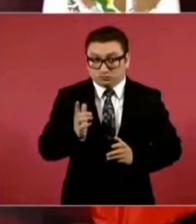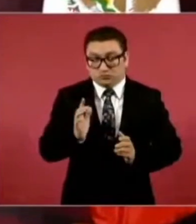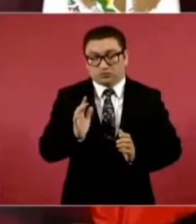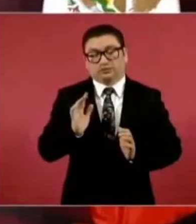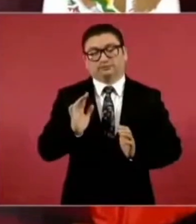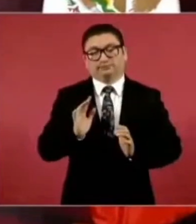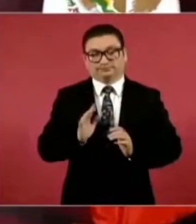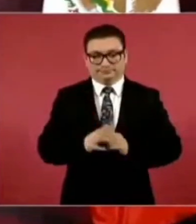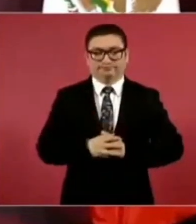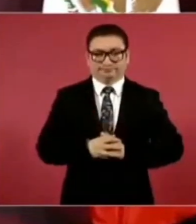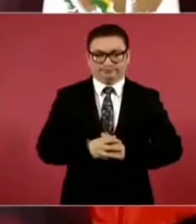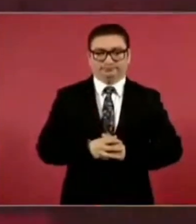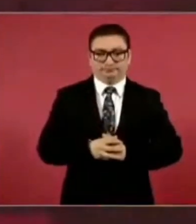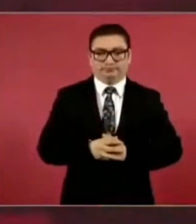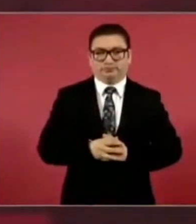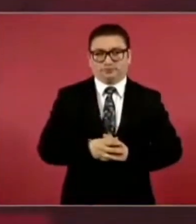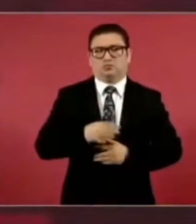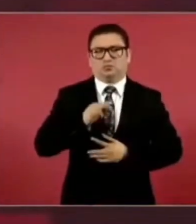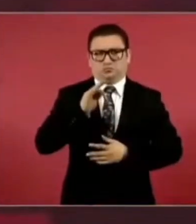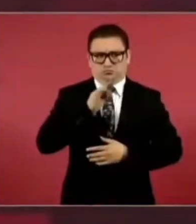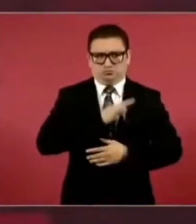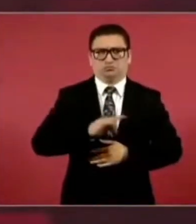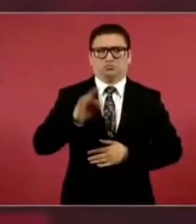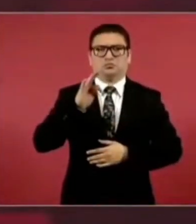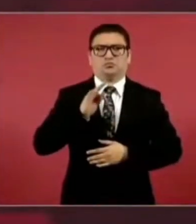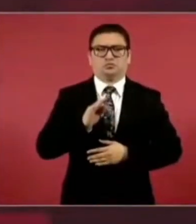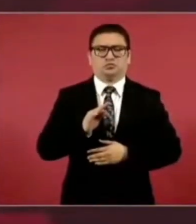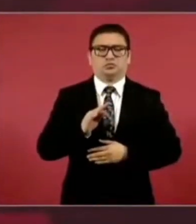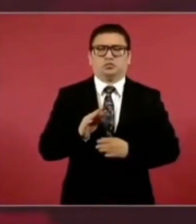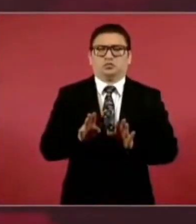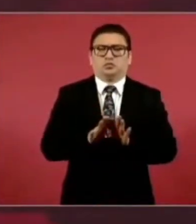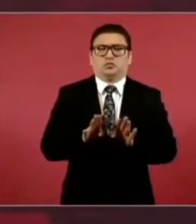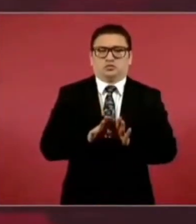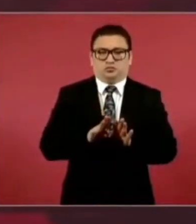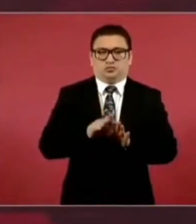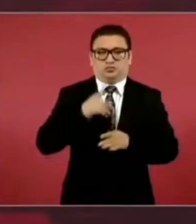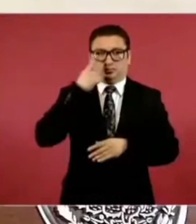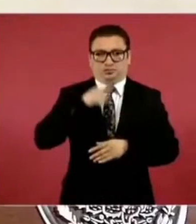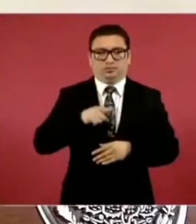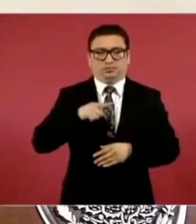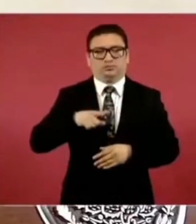pues queda como posibilidad para que el Estado